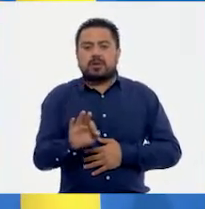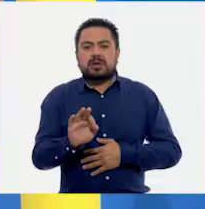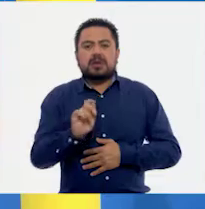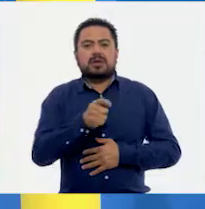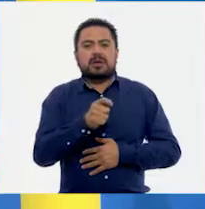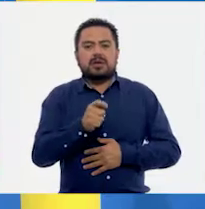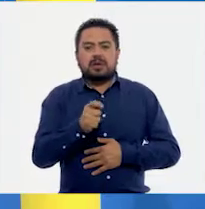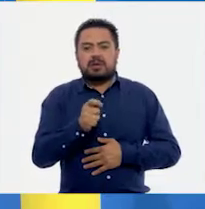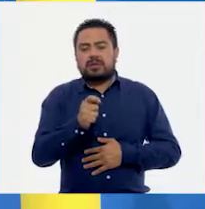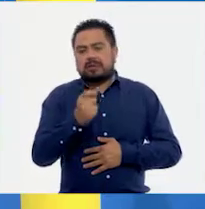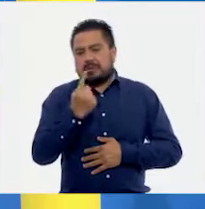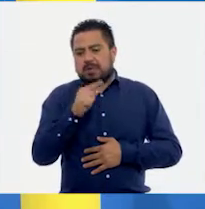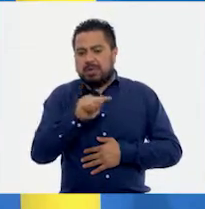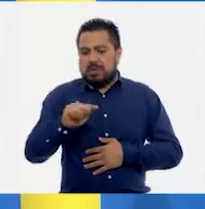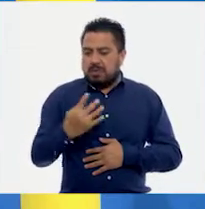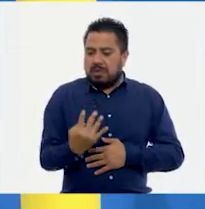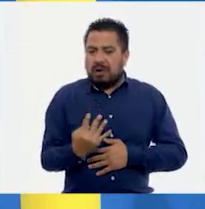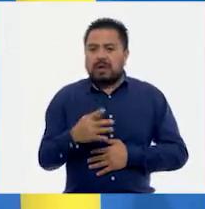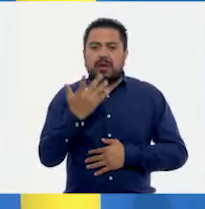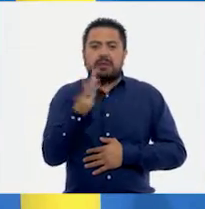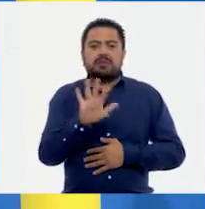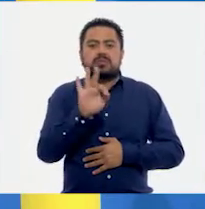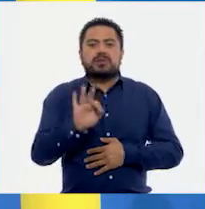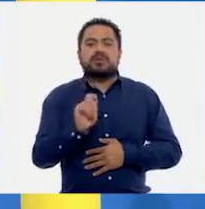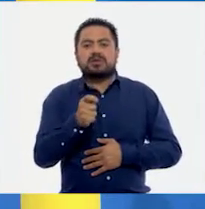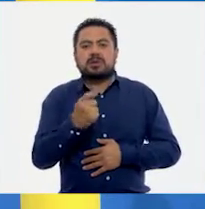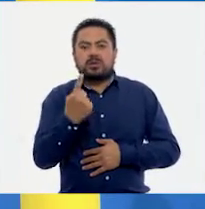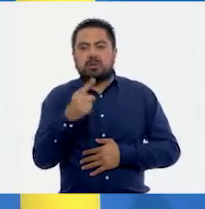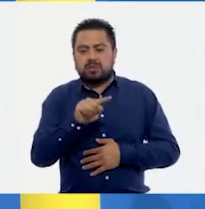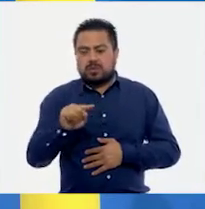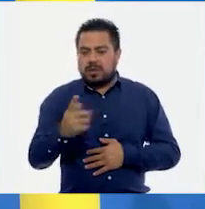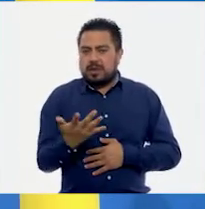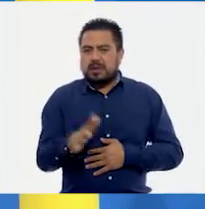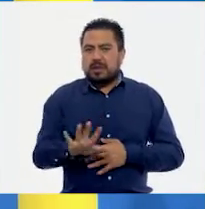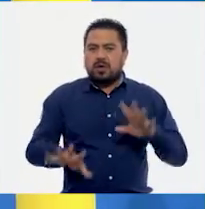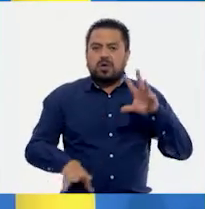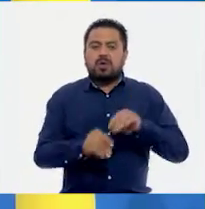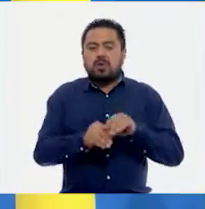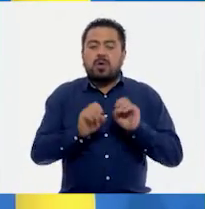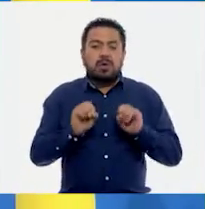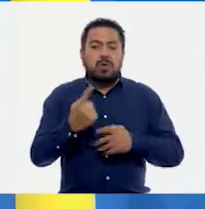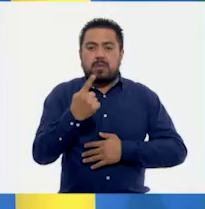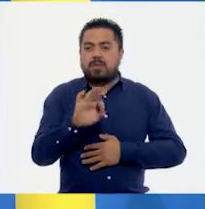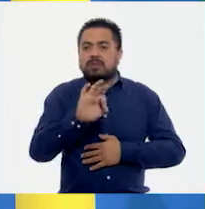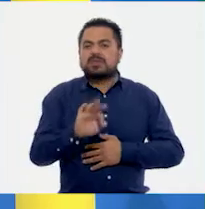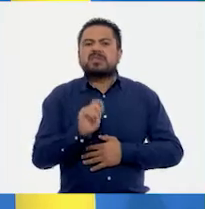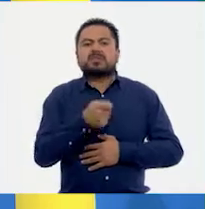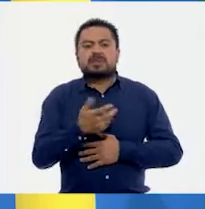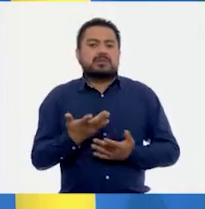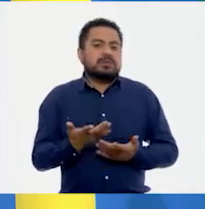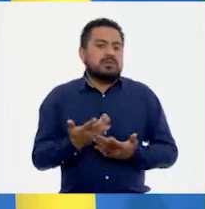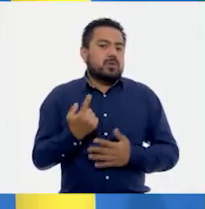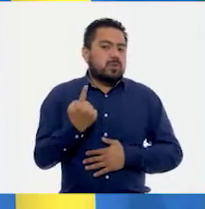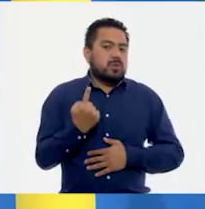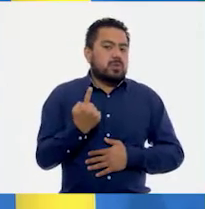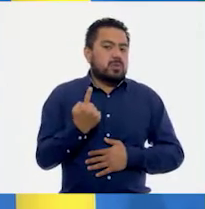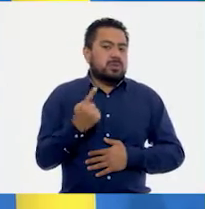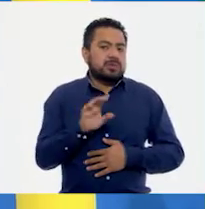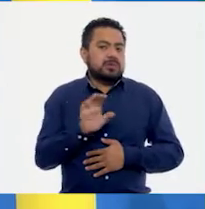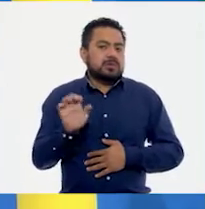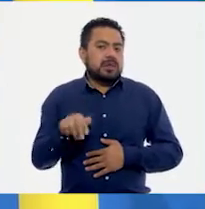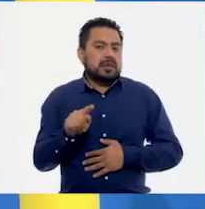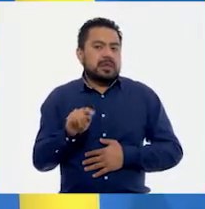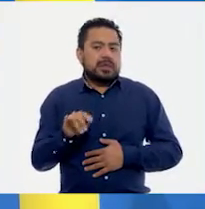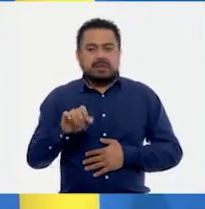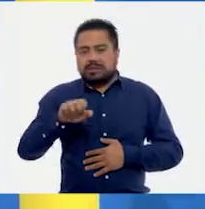que es una cuarta parte, el del 10%, que es un décimo del total, o un por ciento que es un centésimo